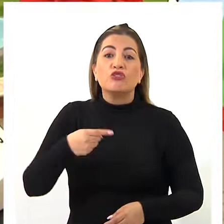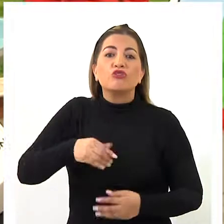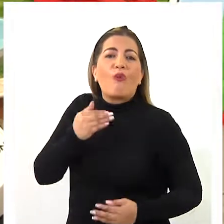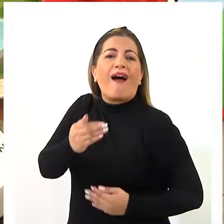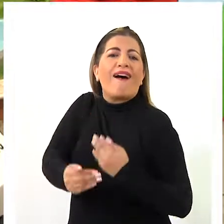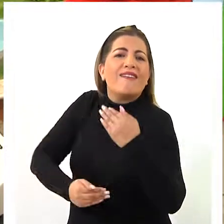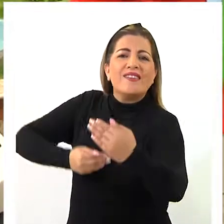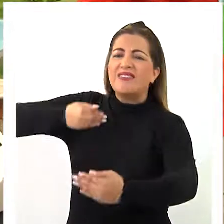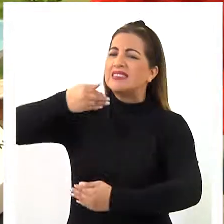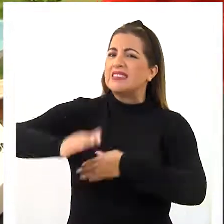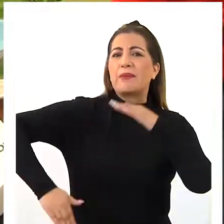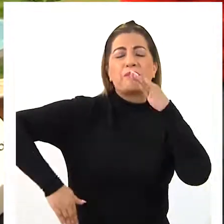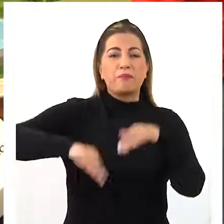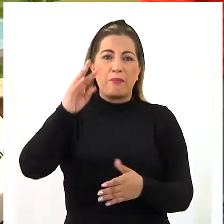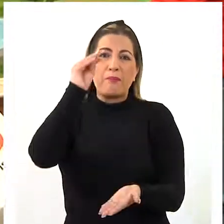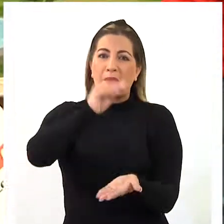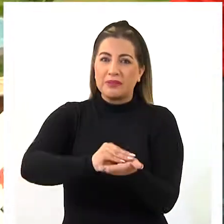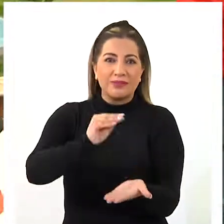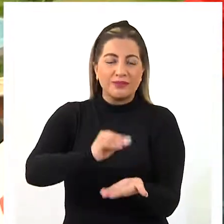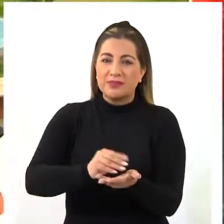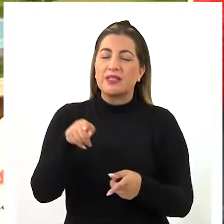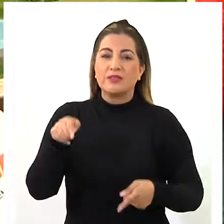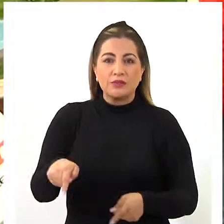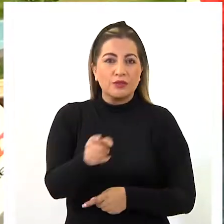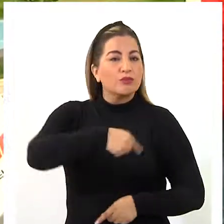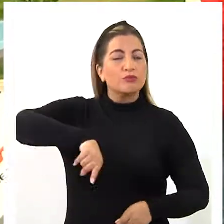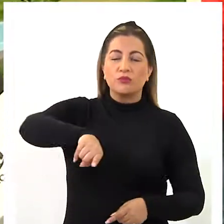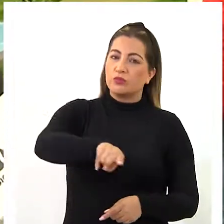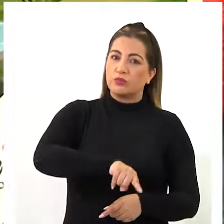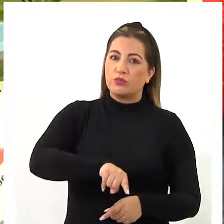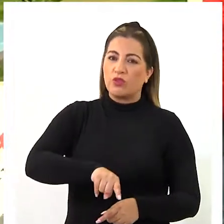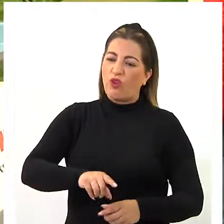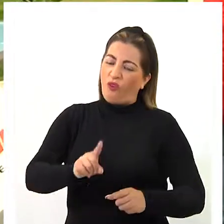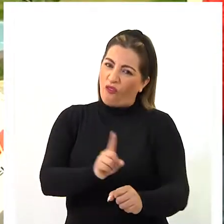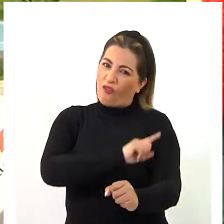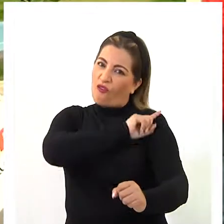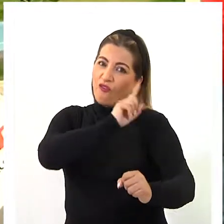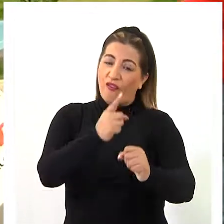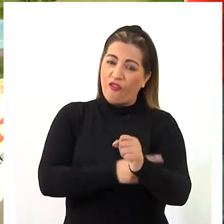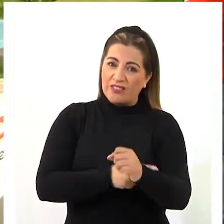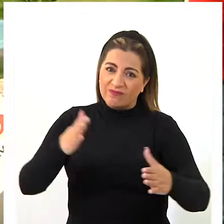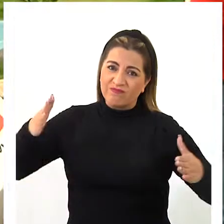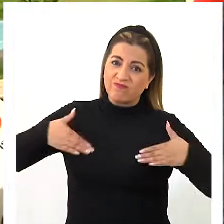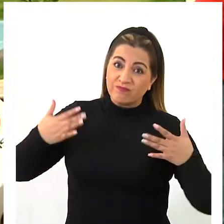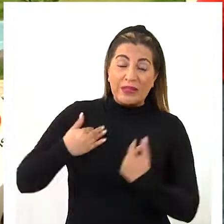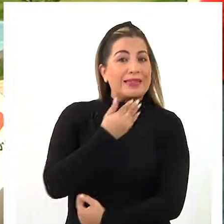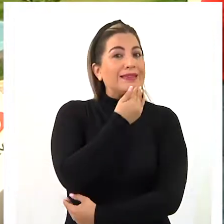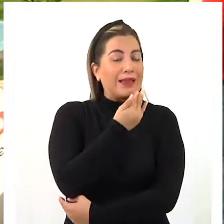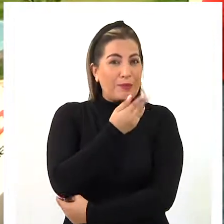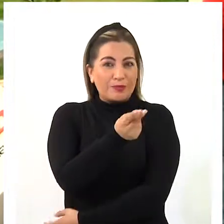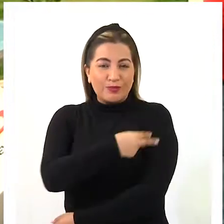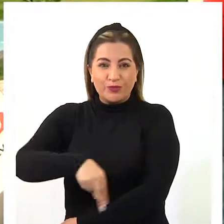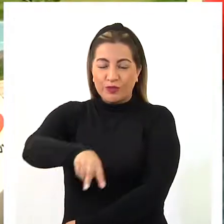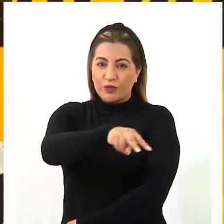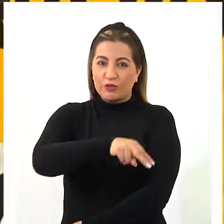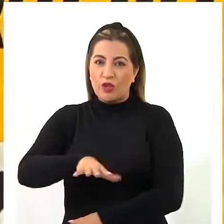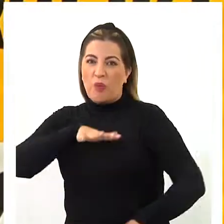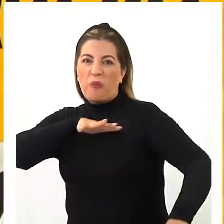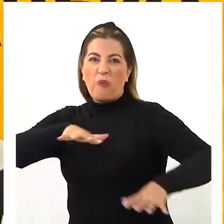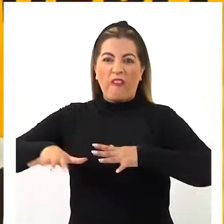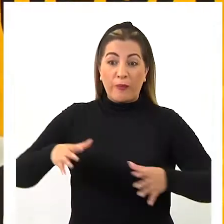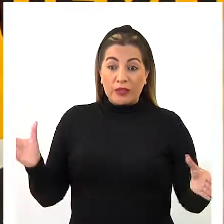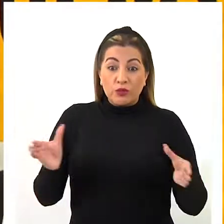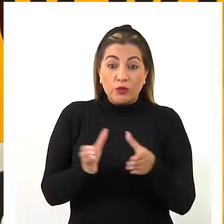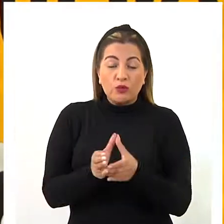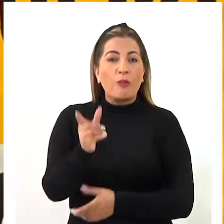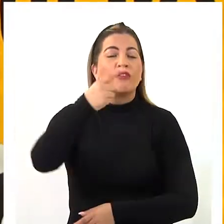avanzar lo que más podamos en esta instancia, vamos a poner nuestra fuerza, nuestra energía, pero también nosotros como movimiento